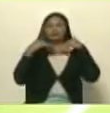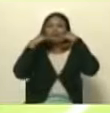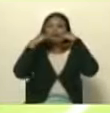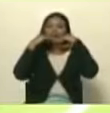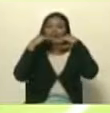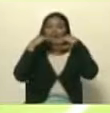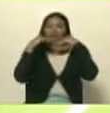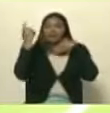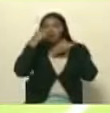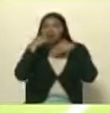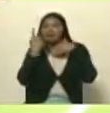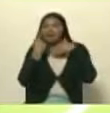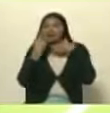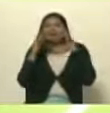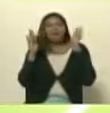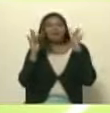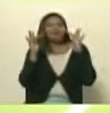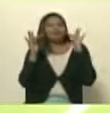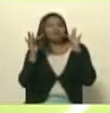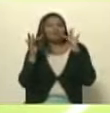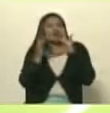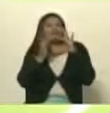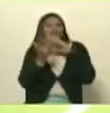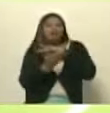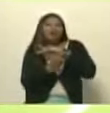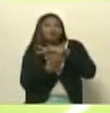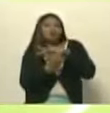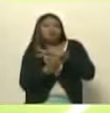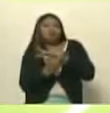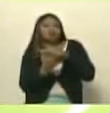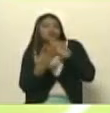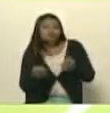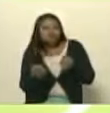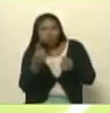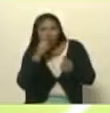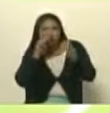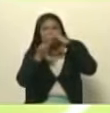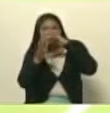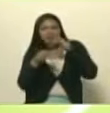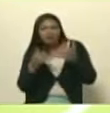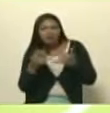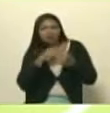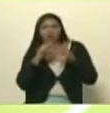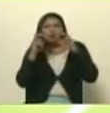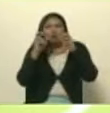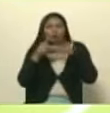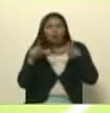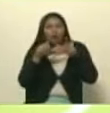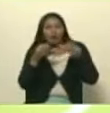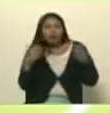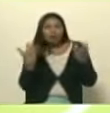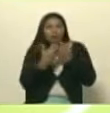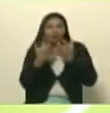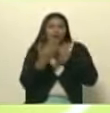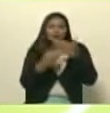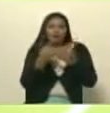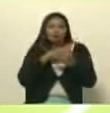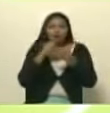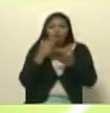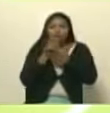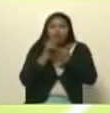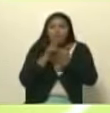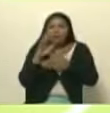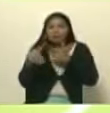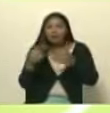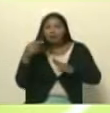tiene cara de red social. Es decir, es nuestro comportamiento visualizando nuevos escenarios de guerra, pero siempre nosotros